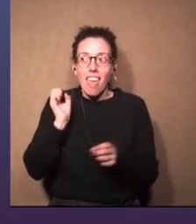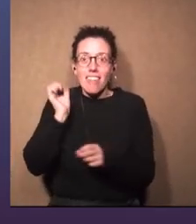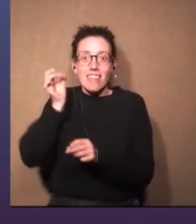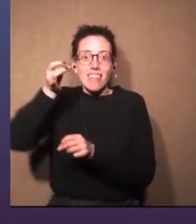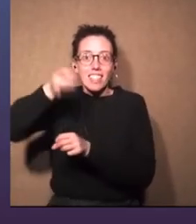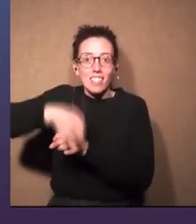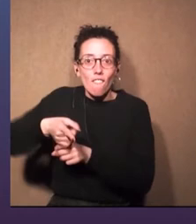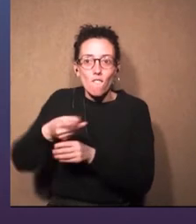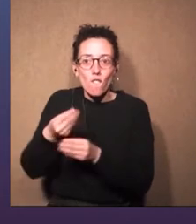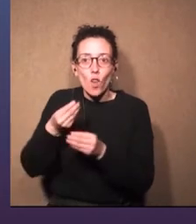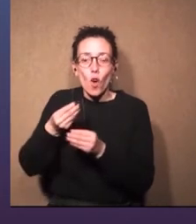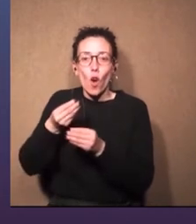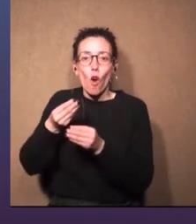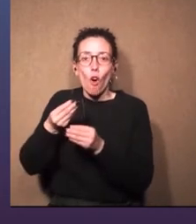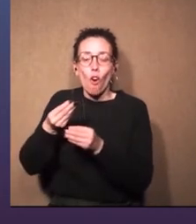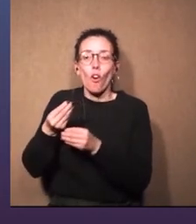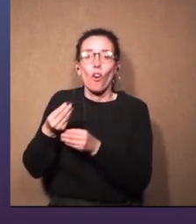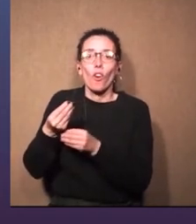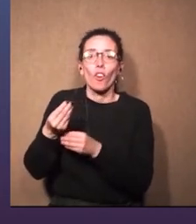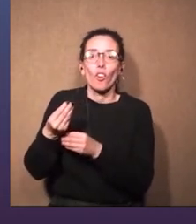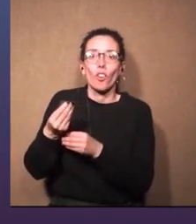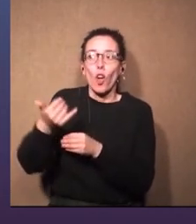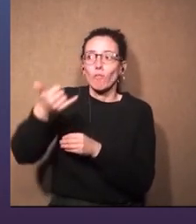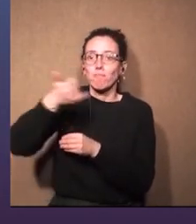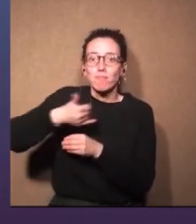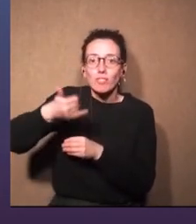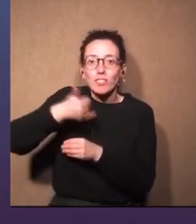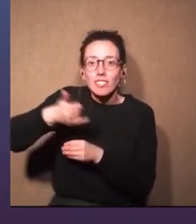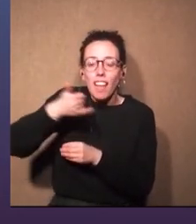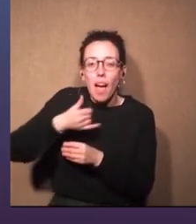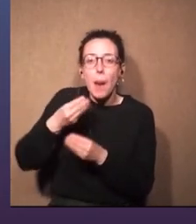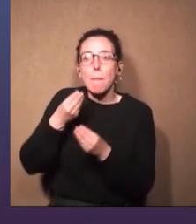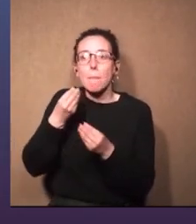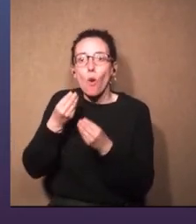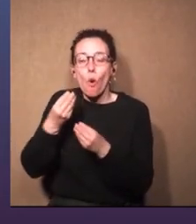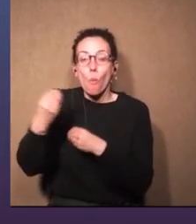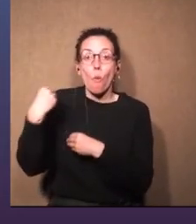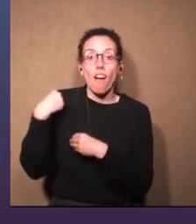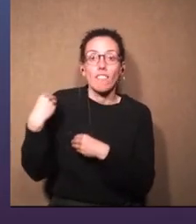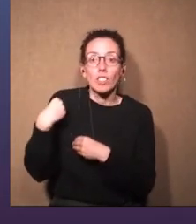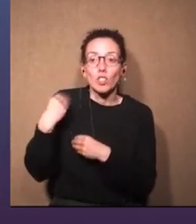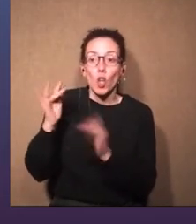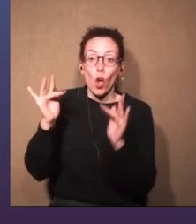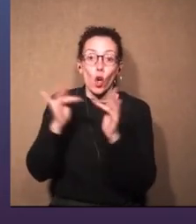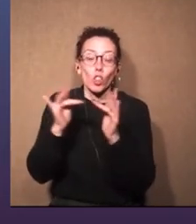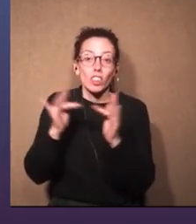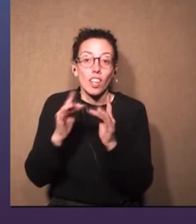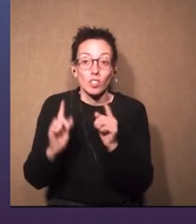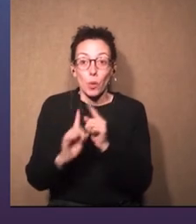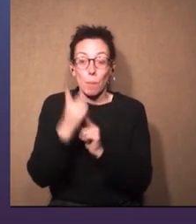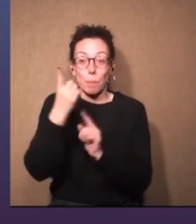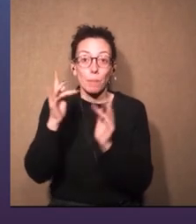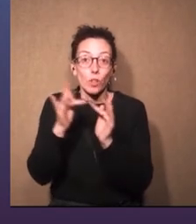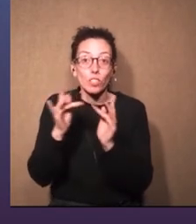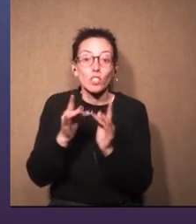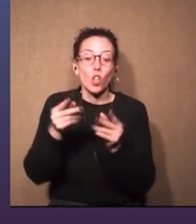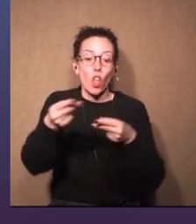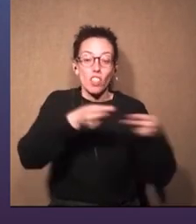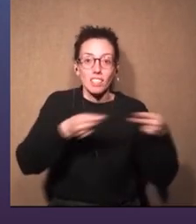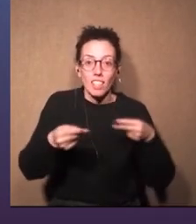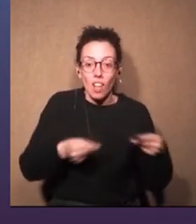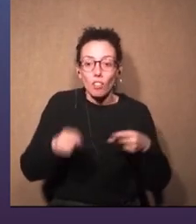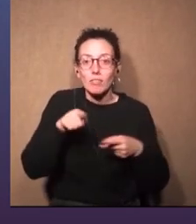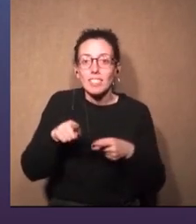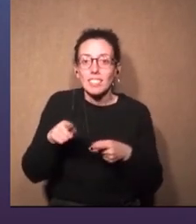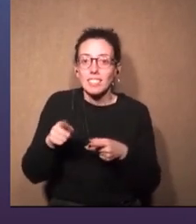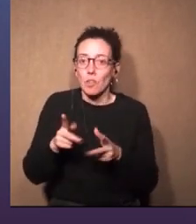desafío ¿no? de comunicarme y conectarme con el diseñador este esa es